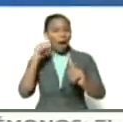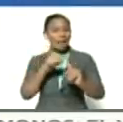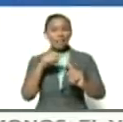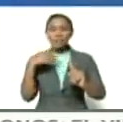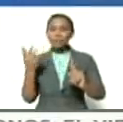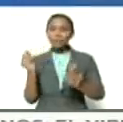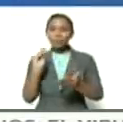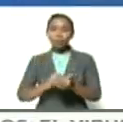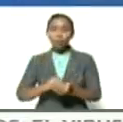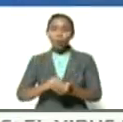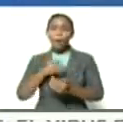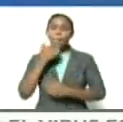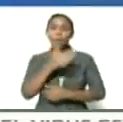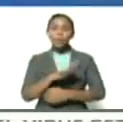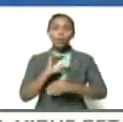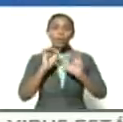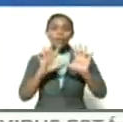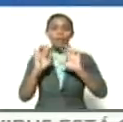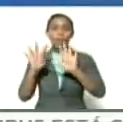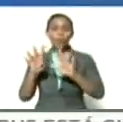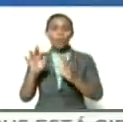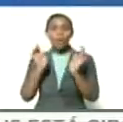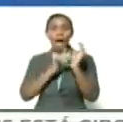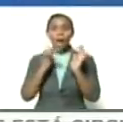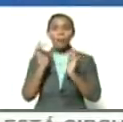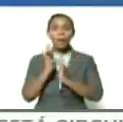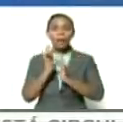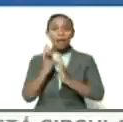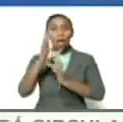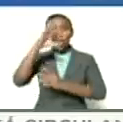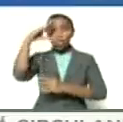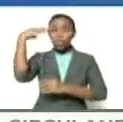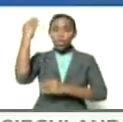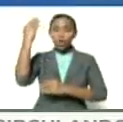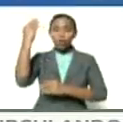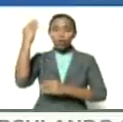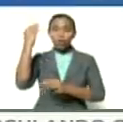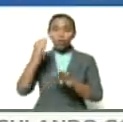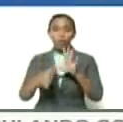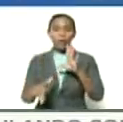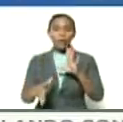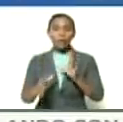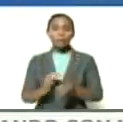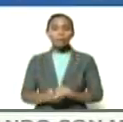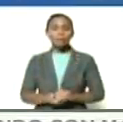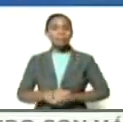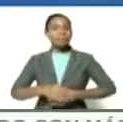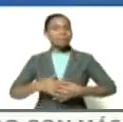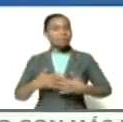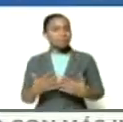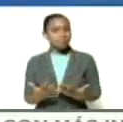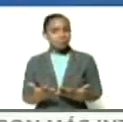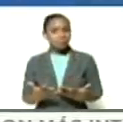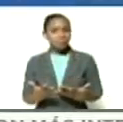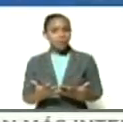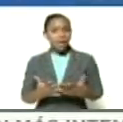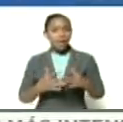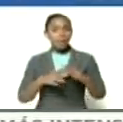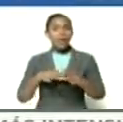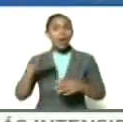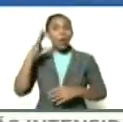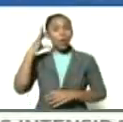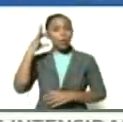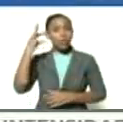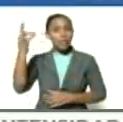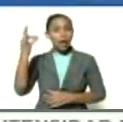el próximo 19 de abril Dios mediante de los consejos